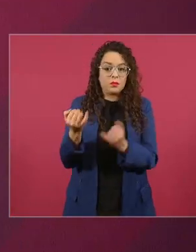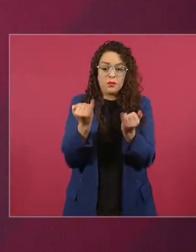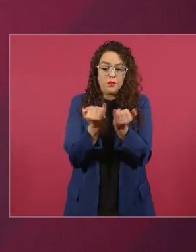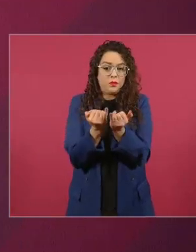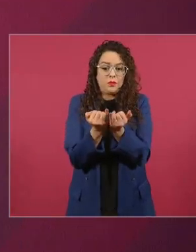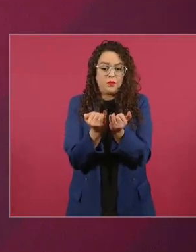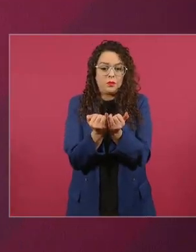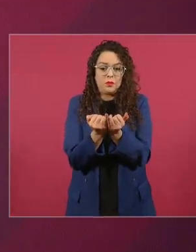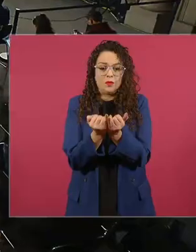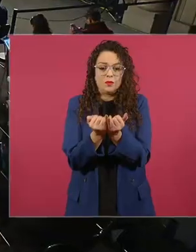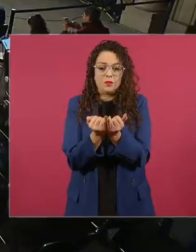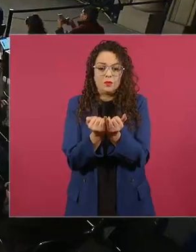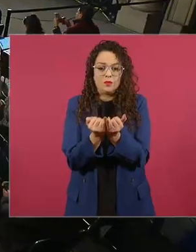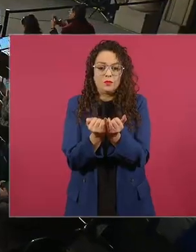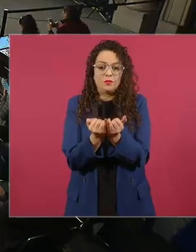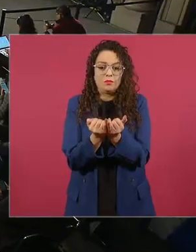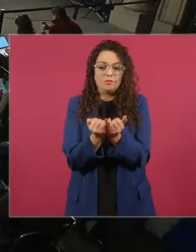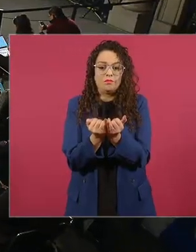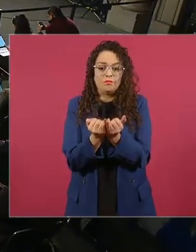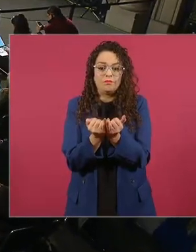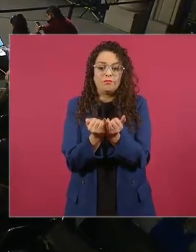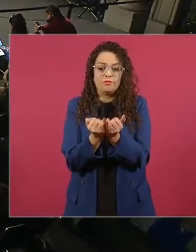la cargada